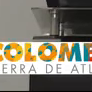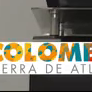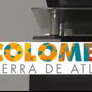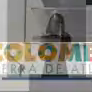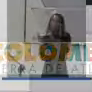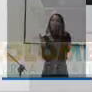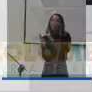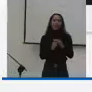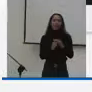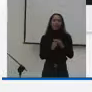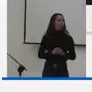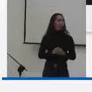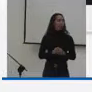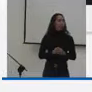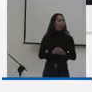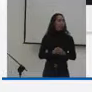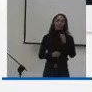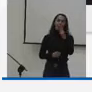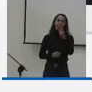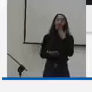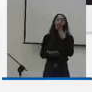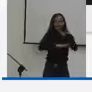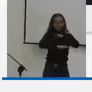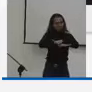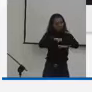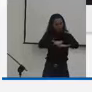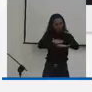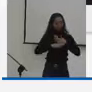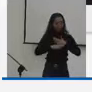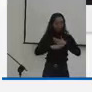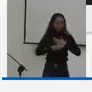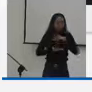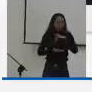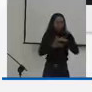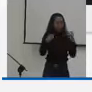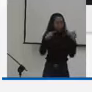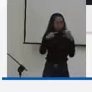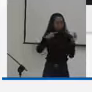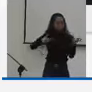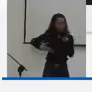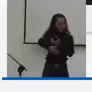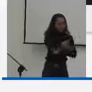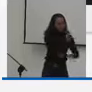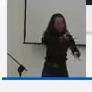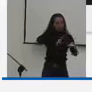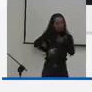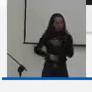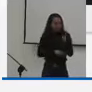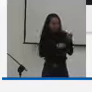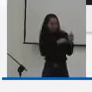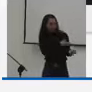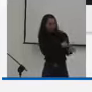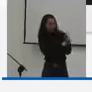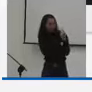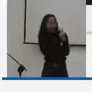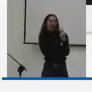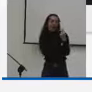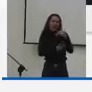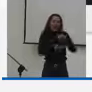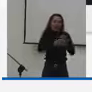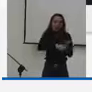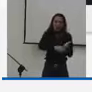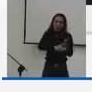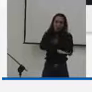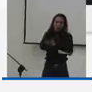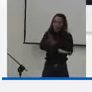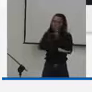Bueno, muy buenas tardes a todos los participantes del foro. Sí, como lo mencionó nuestro ministro, como